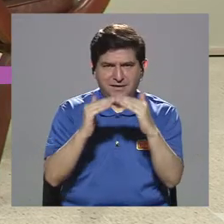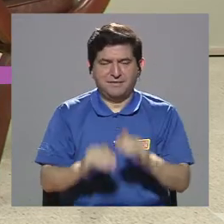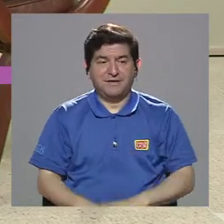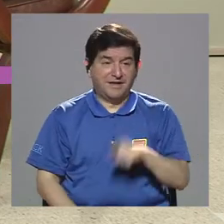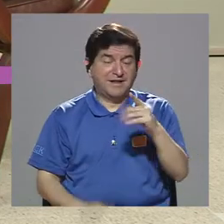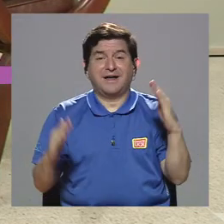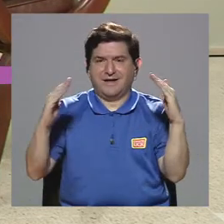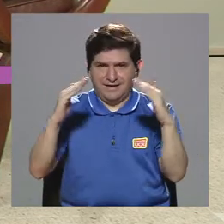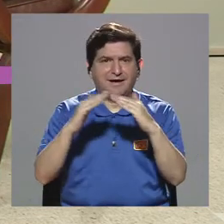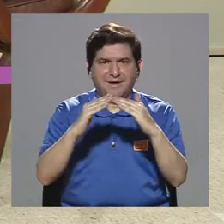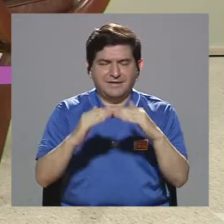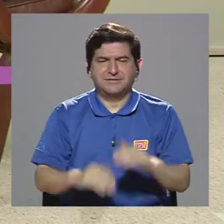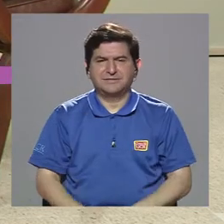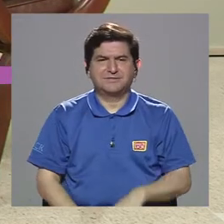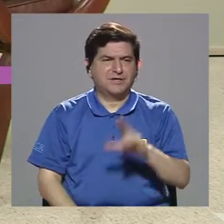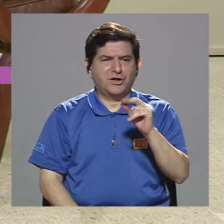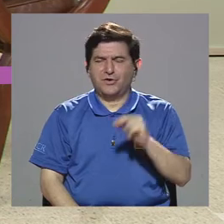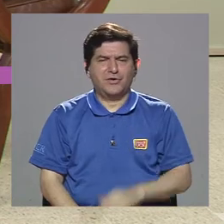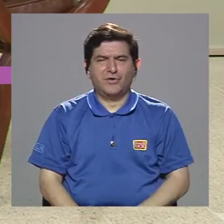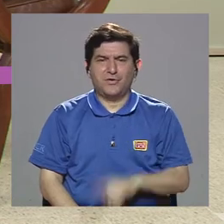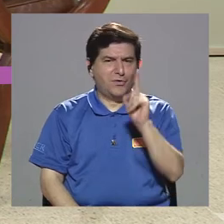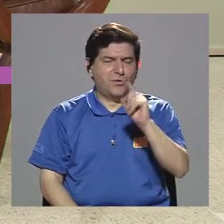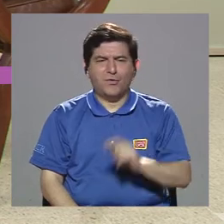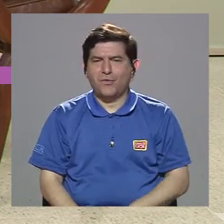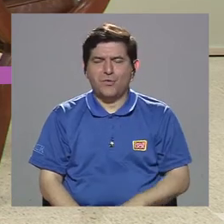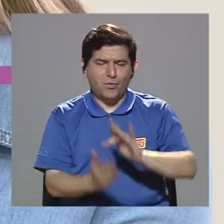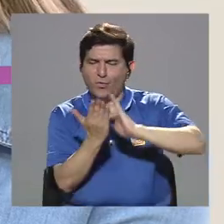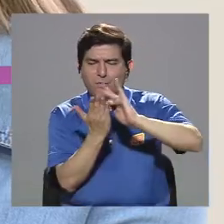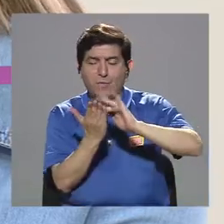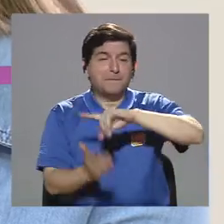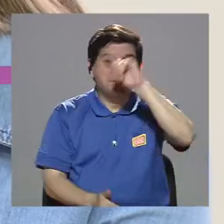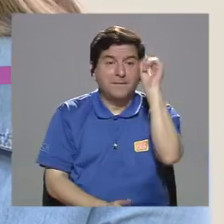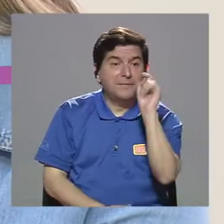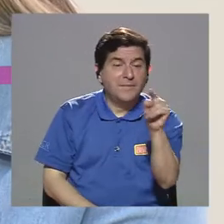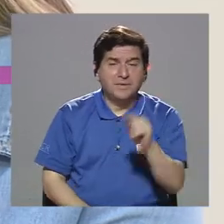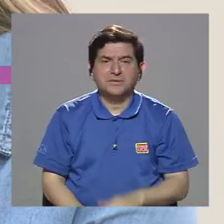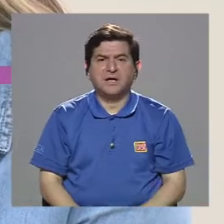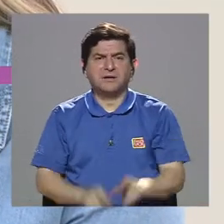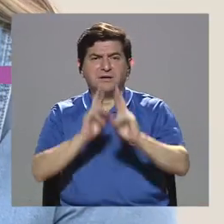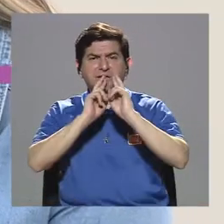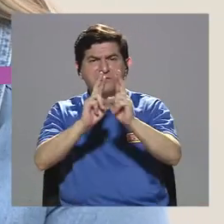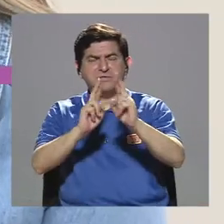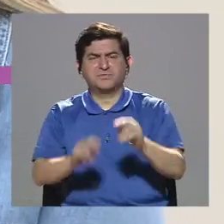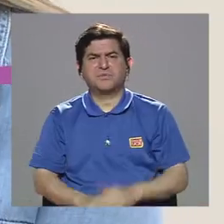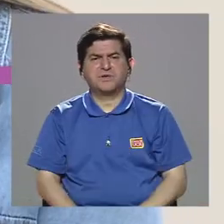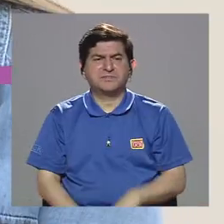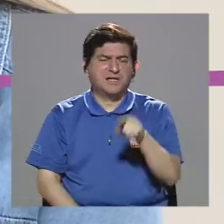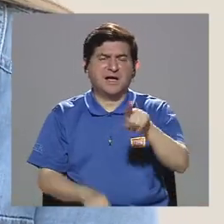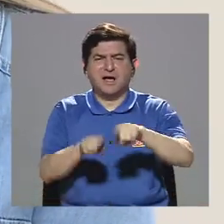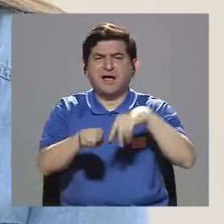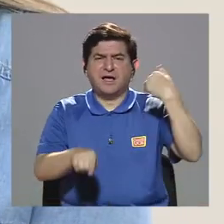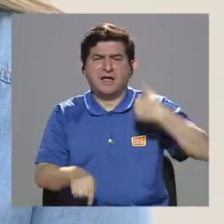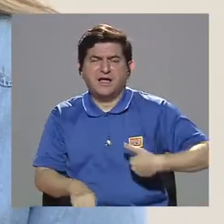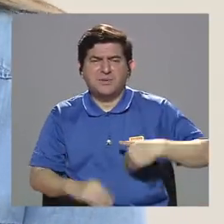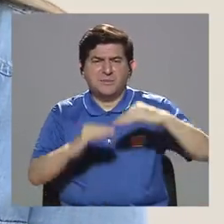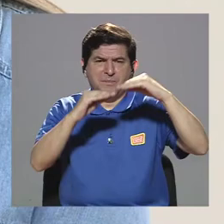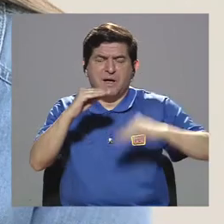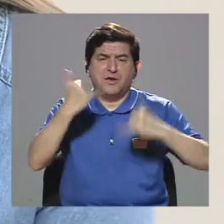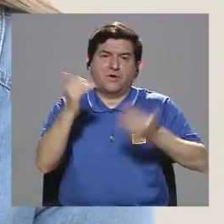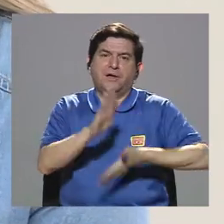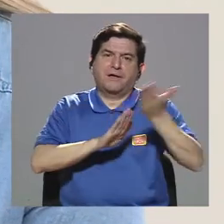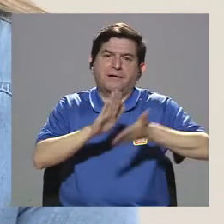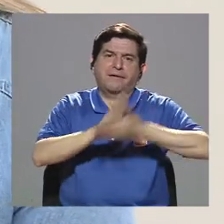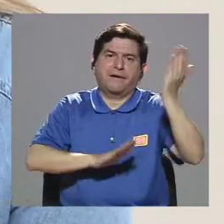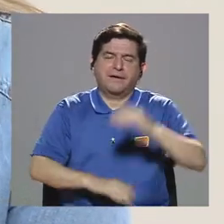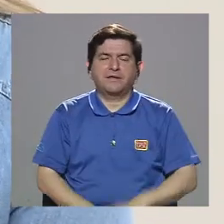no era el teléfono celular, ¿verdad? Para preguntar, lo que nos contestaba era el hermanito menor que ya se había ido y era